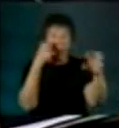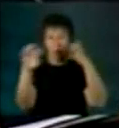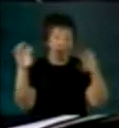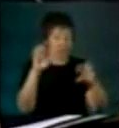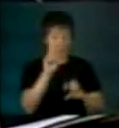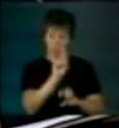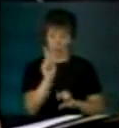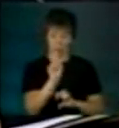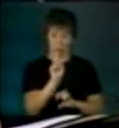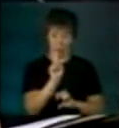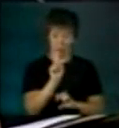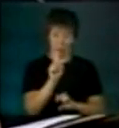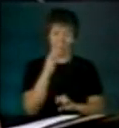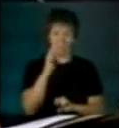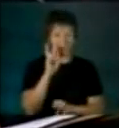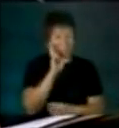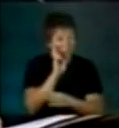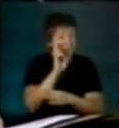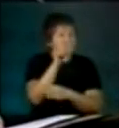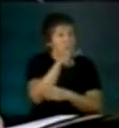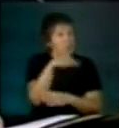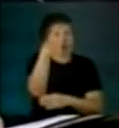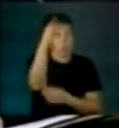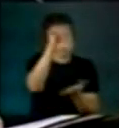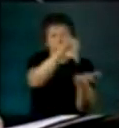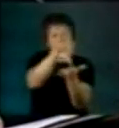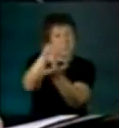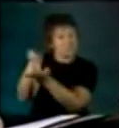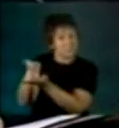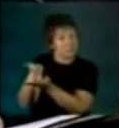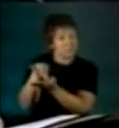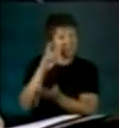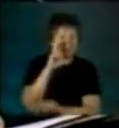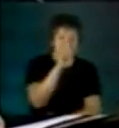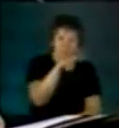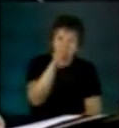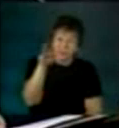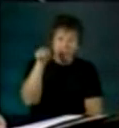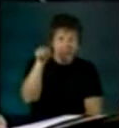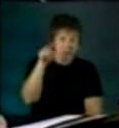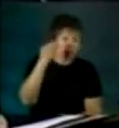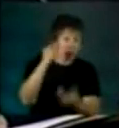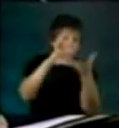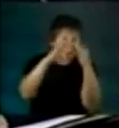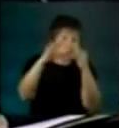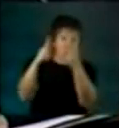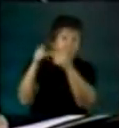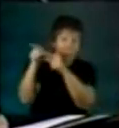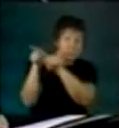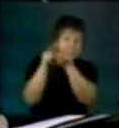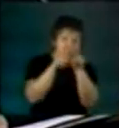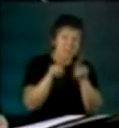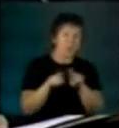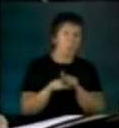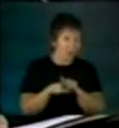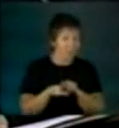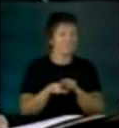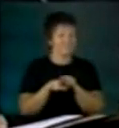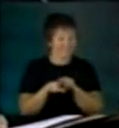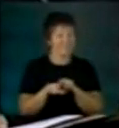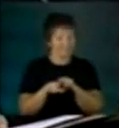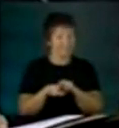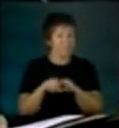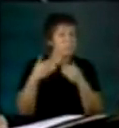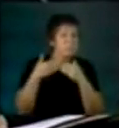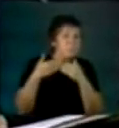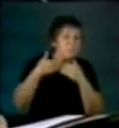Basta mirar a los países que están adelante en estas materias y vamos a ver que la mayor parte